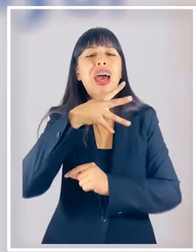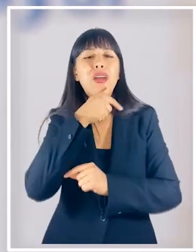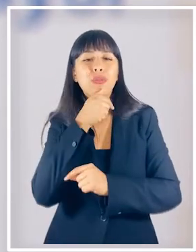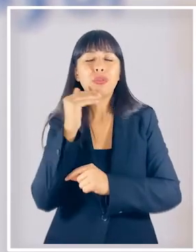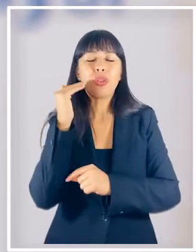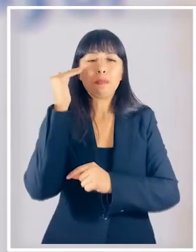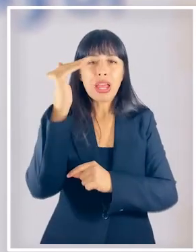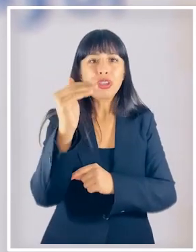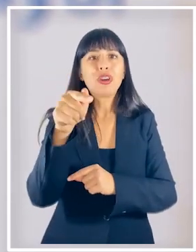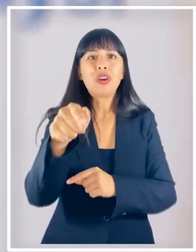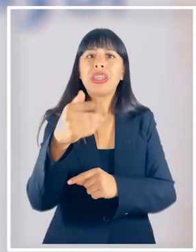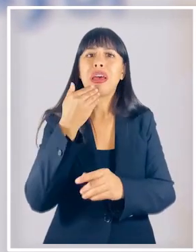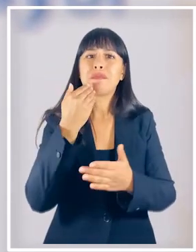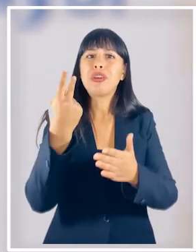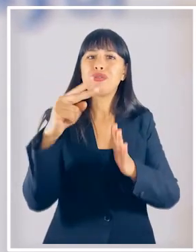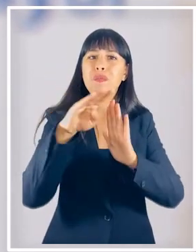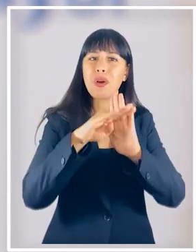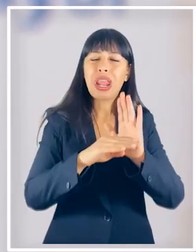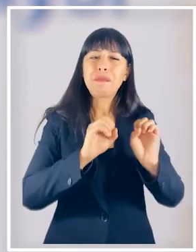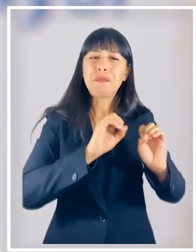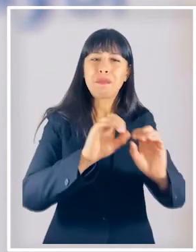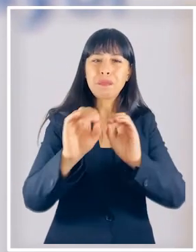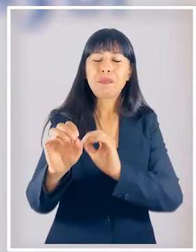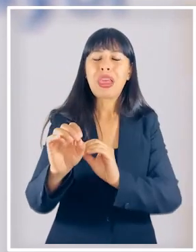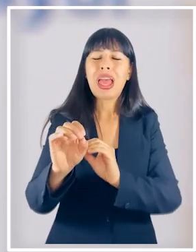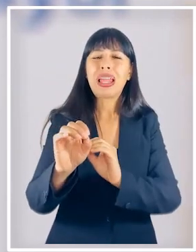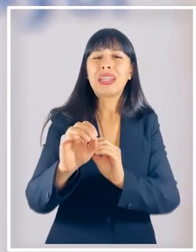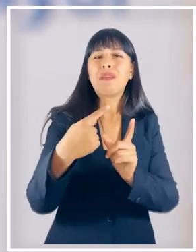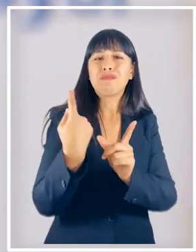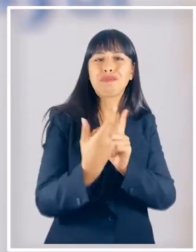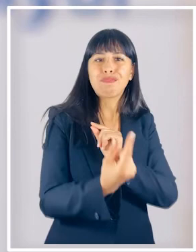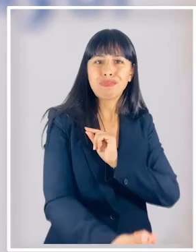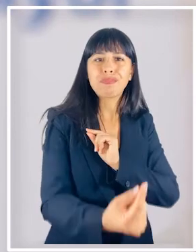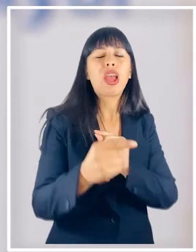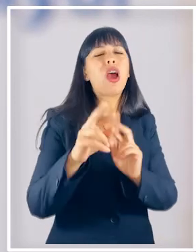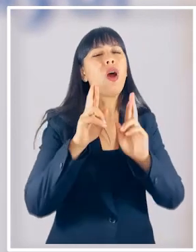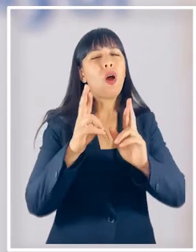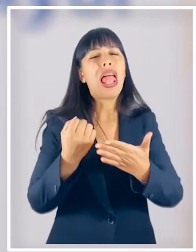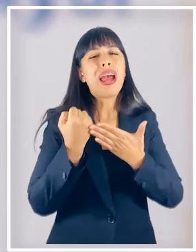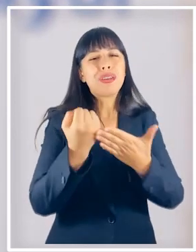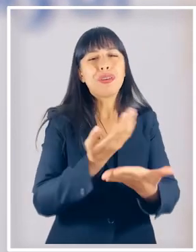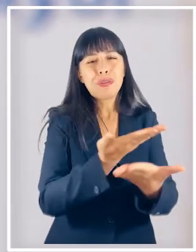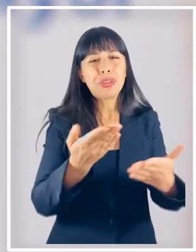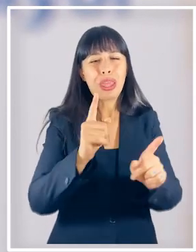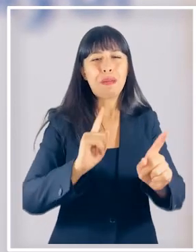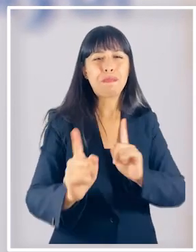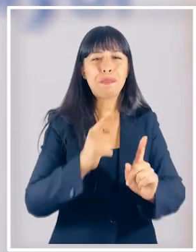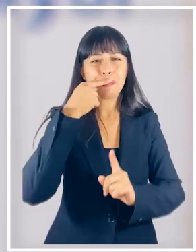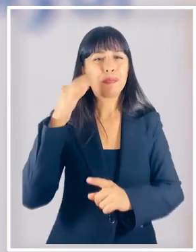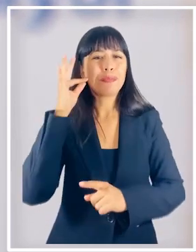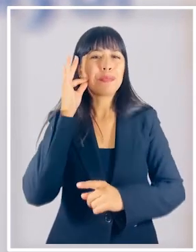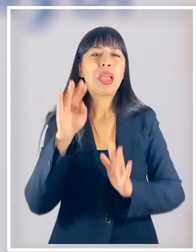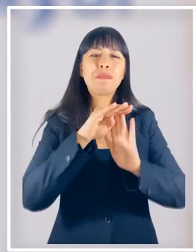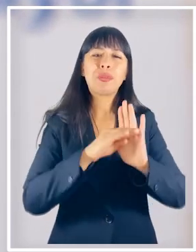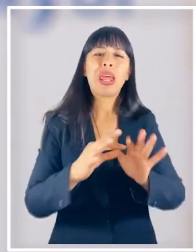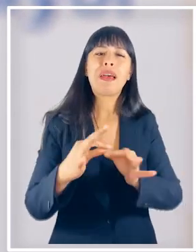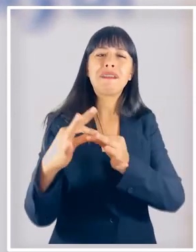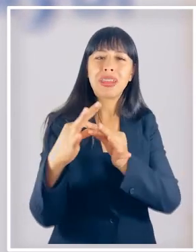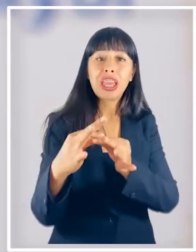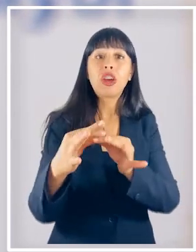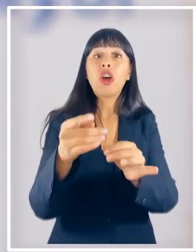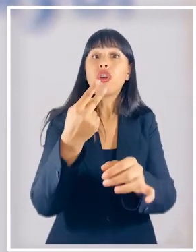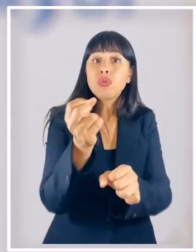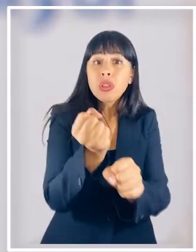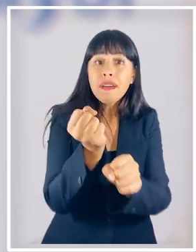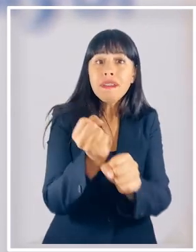capacitación nacional les haya sido de utilidad a ustedes monitores y monitoras del programa vínculos para el trabajo